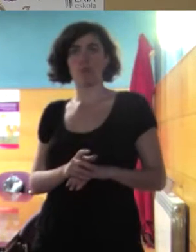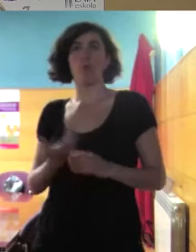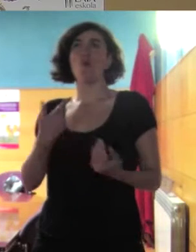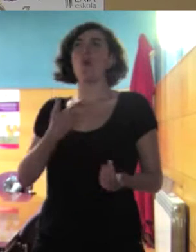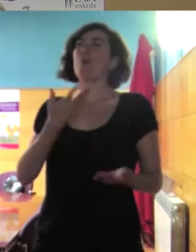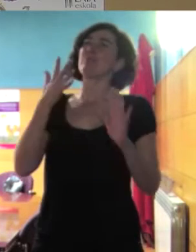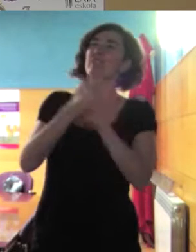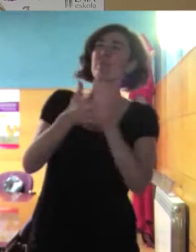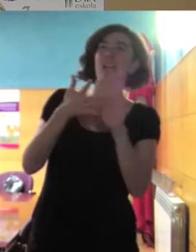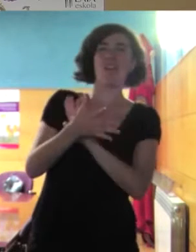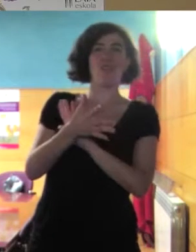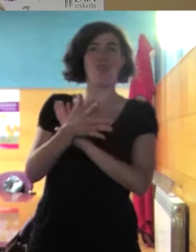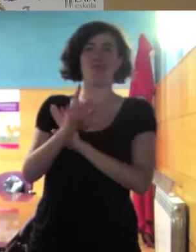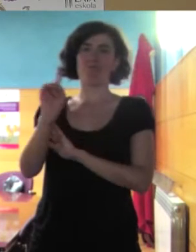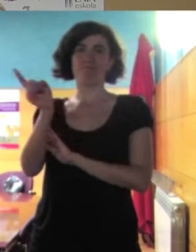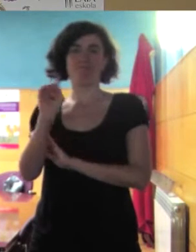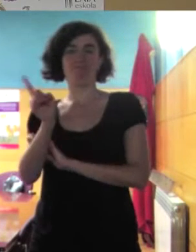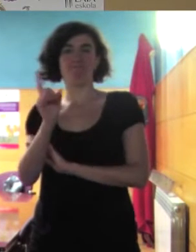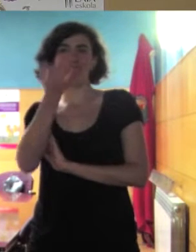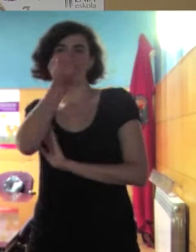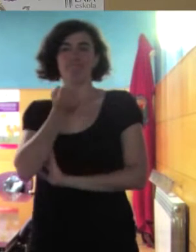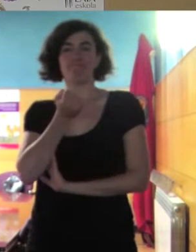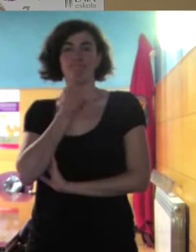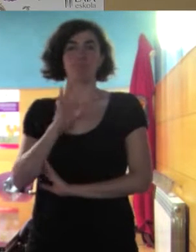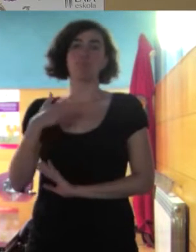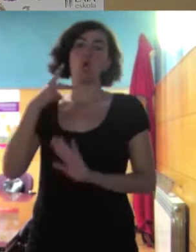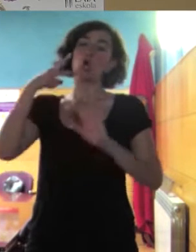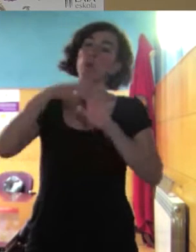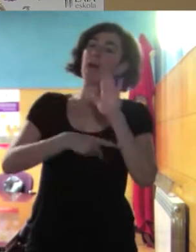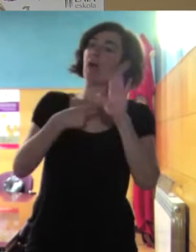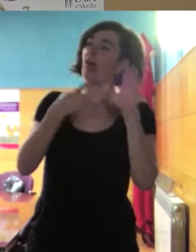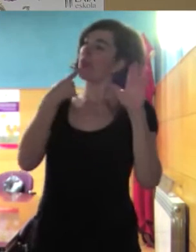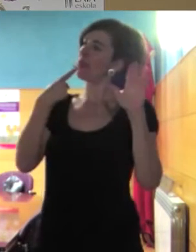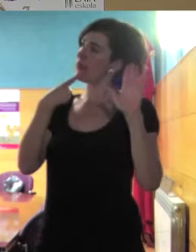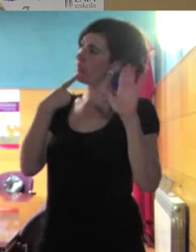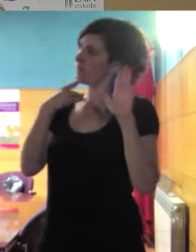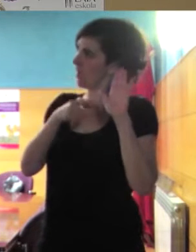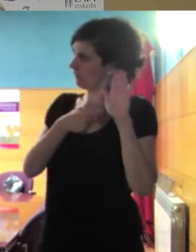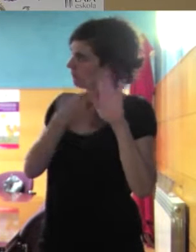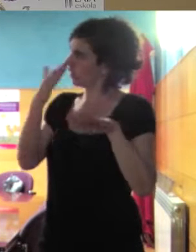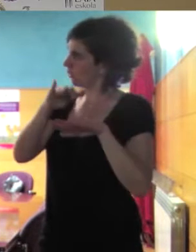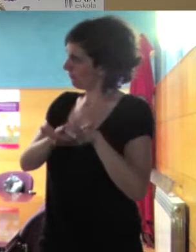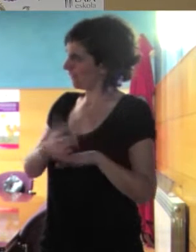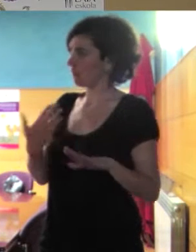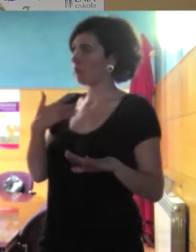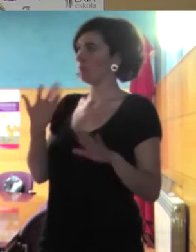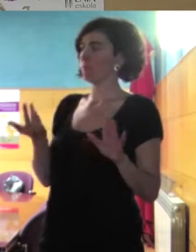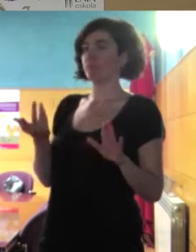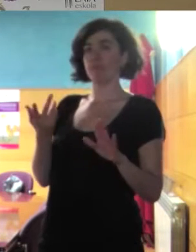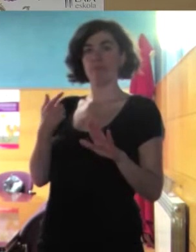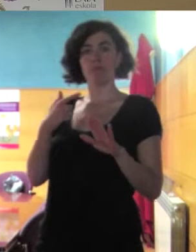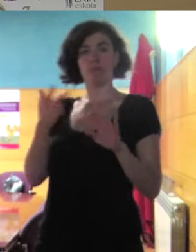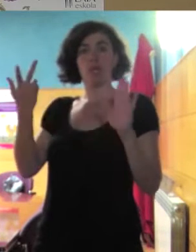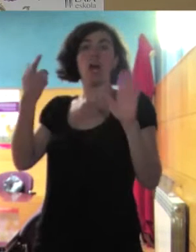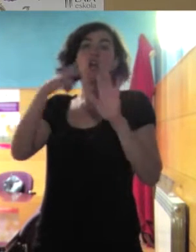se suele acudir a la normativa del consejo escolar que dice que la chavalería no